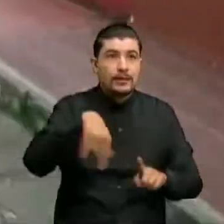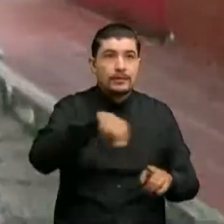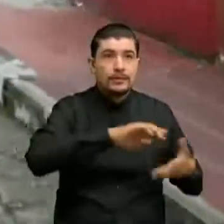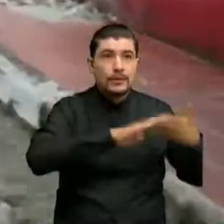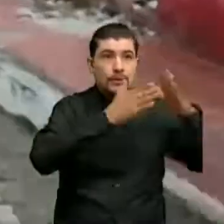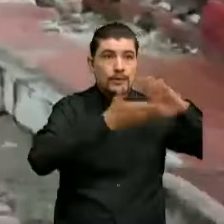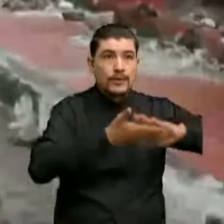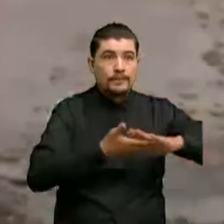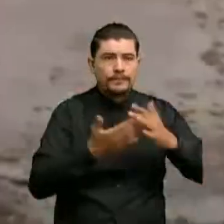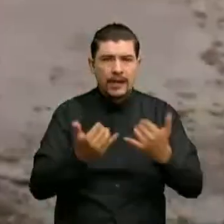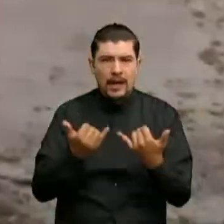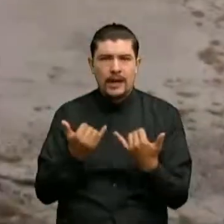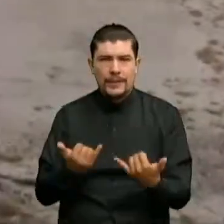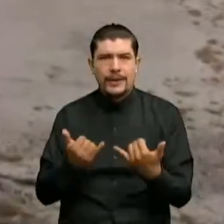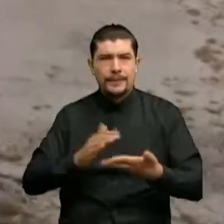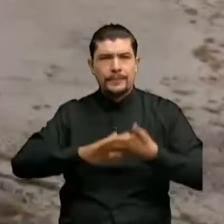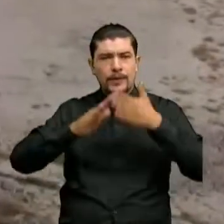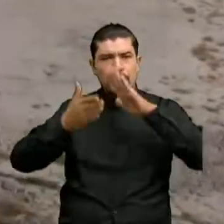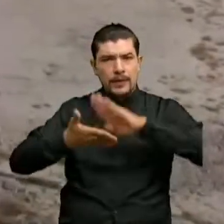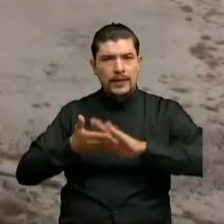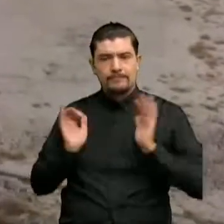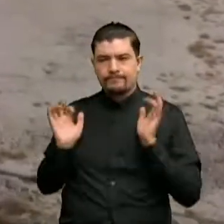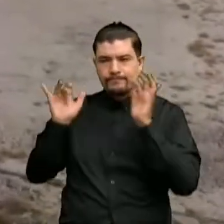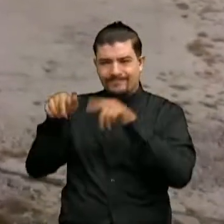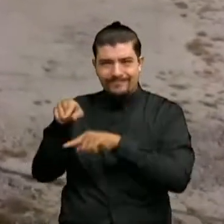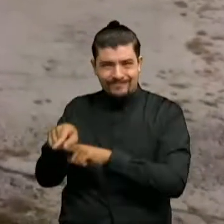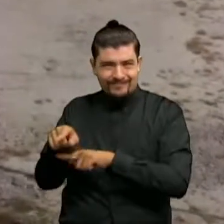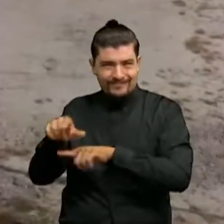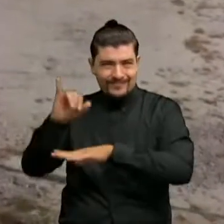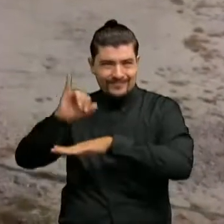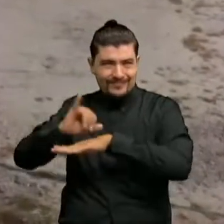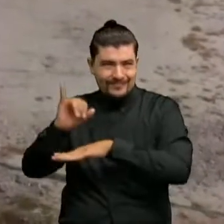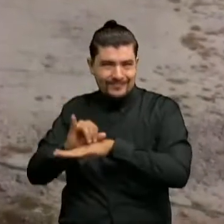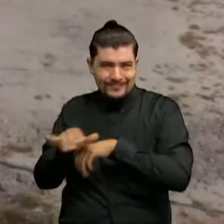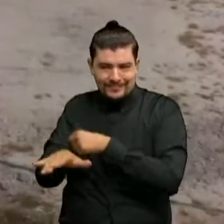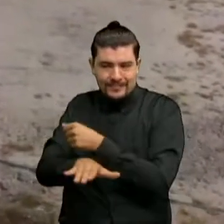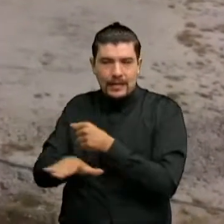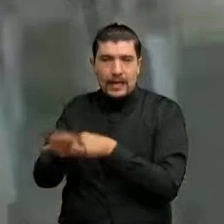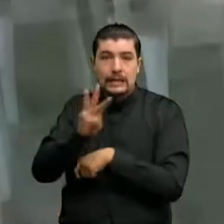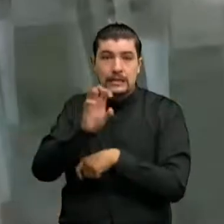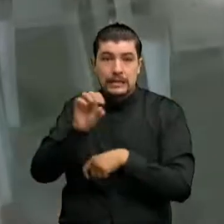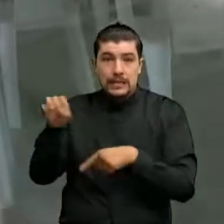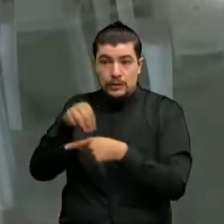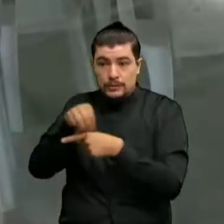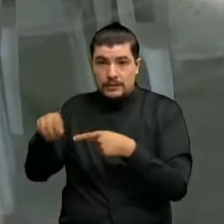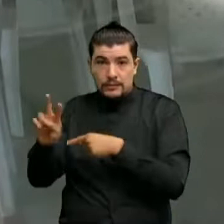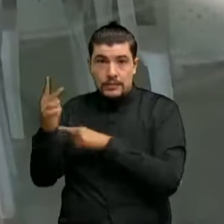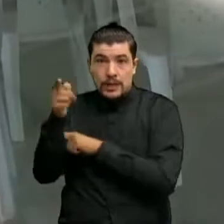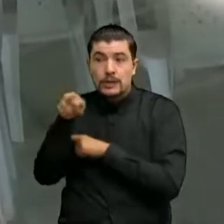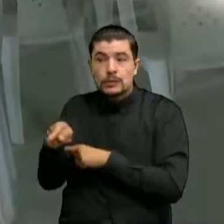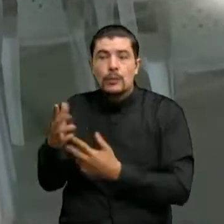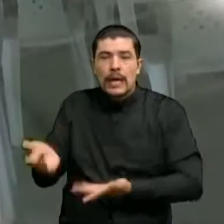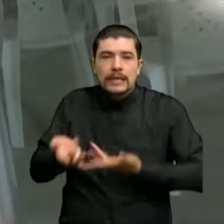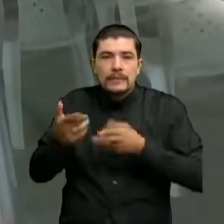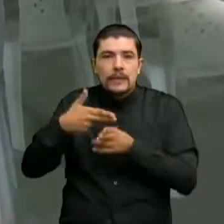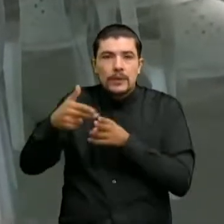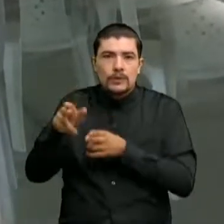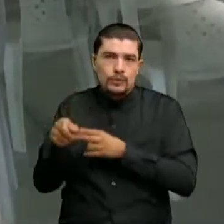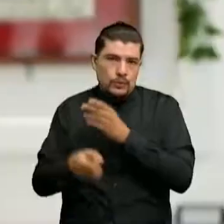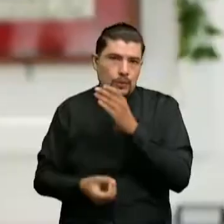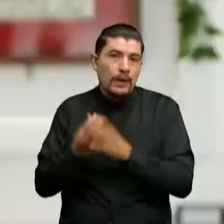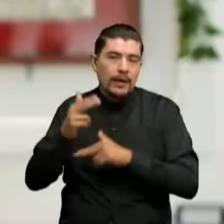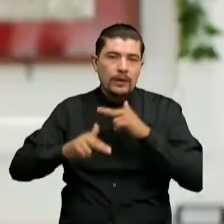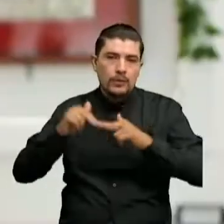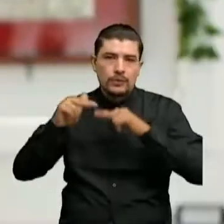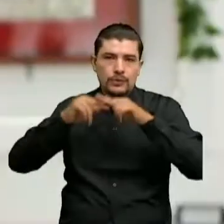Hoy la comunidad se congrega en un templo provisional De 300 metros cuadrados A la espera de la construcción de su nueva